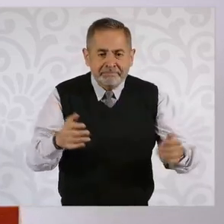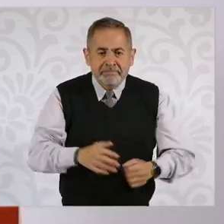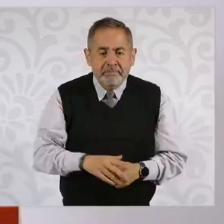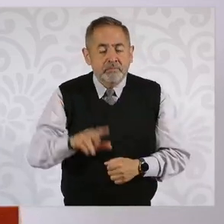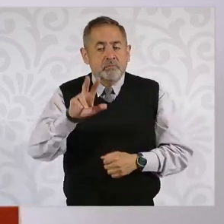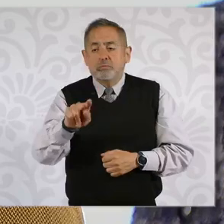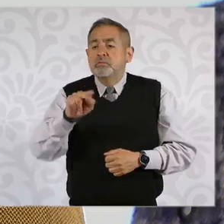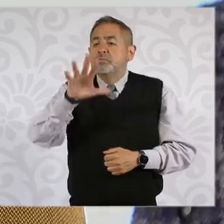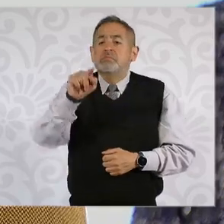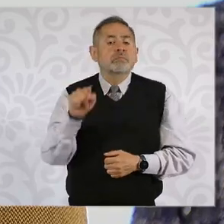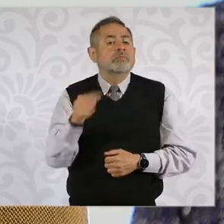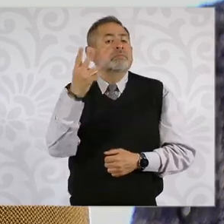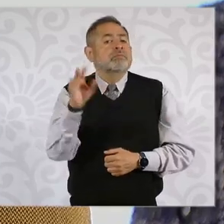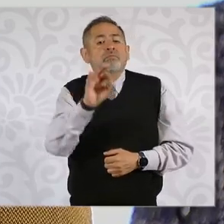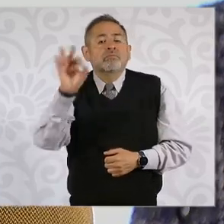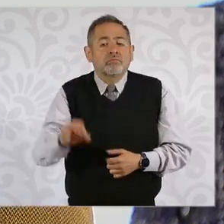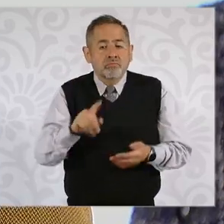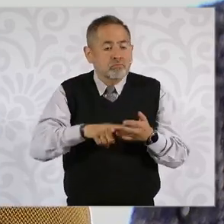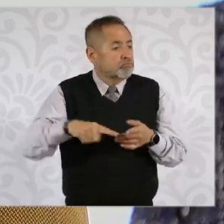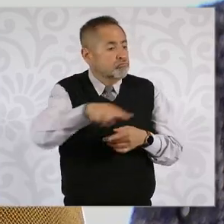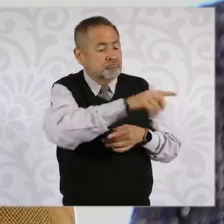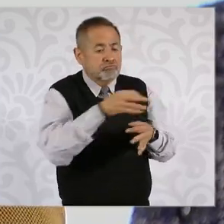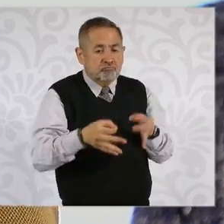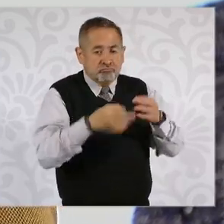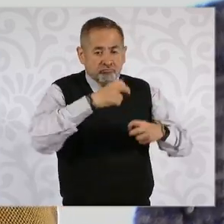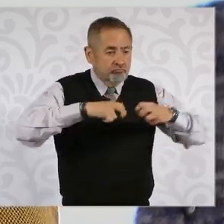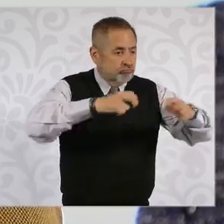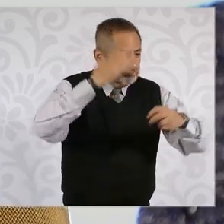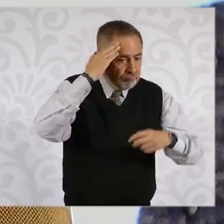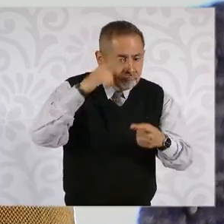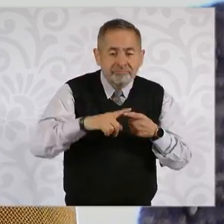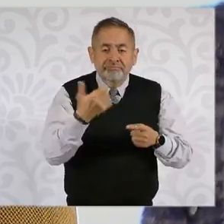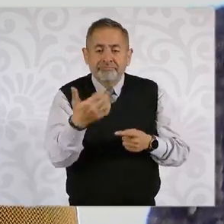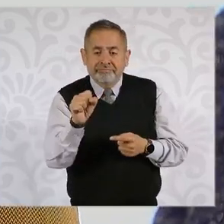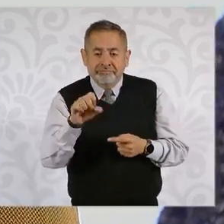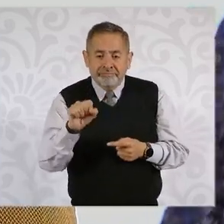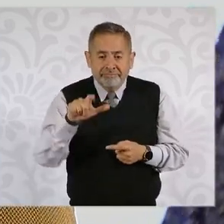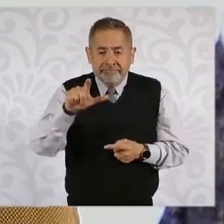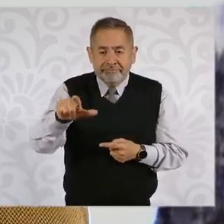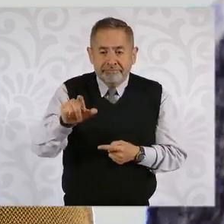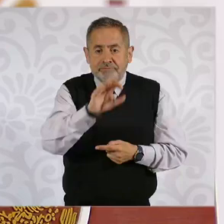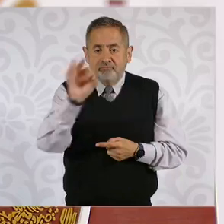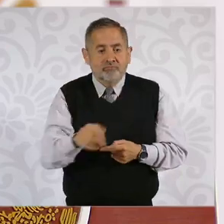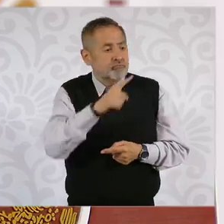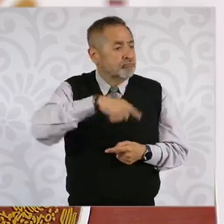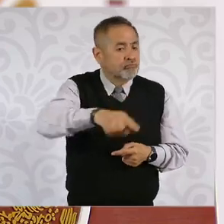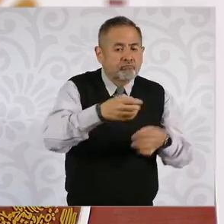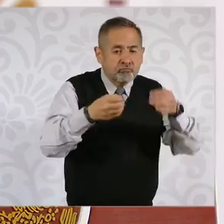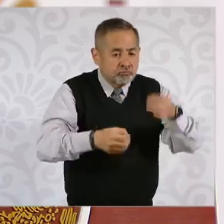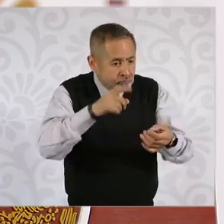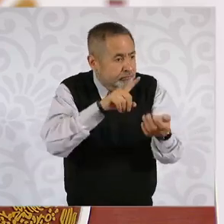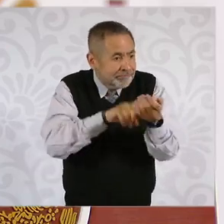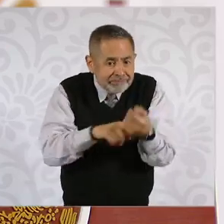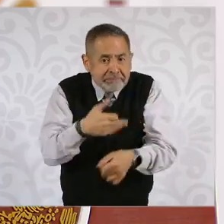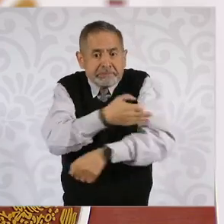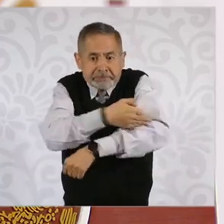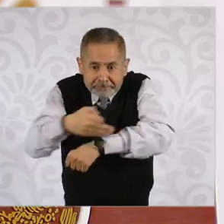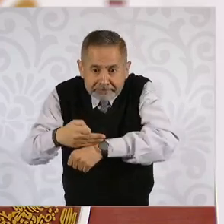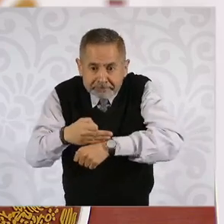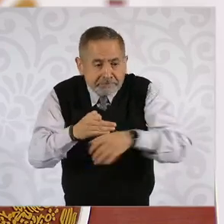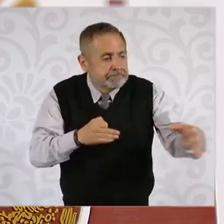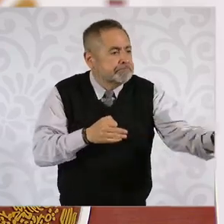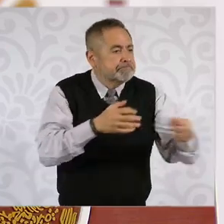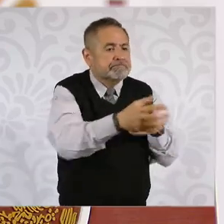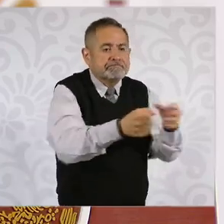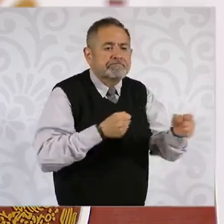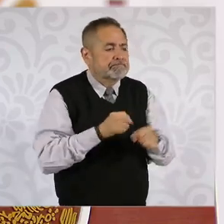.4 por ciento de los magistrados y el 67 por ciento de los jueces tienen familiares en el